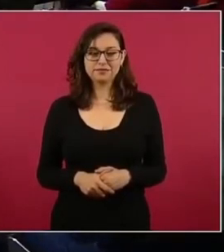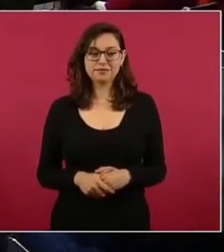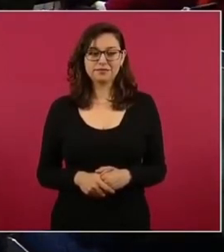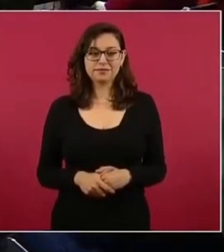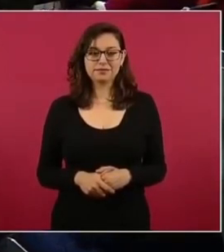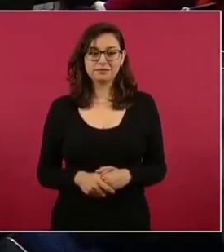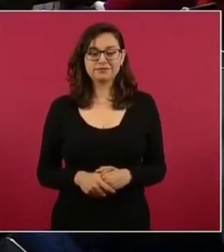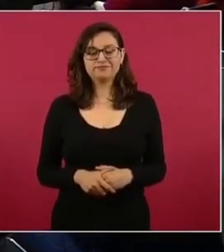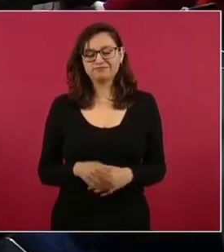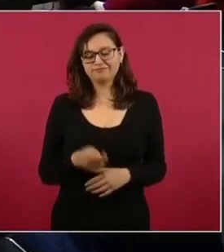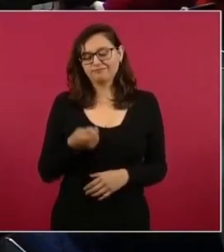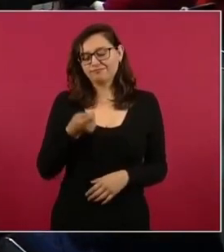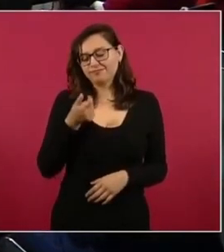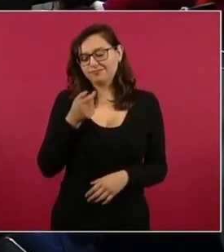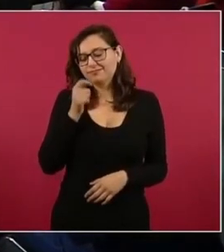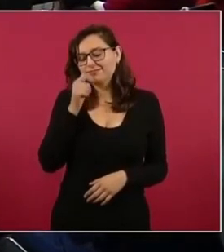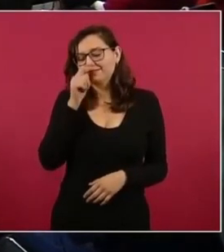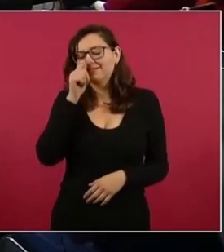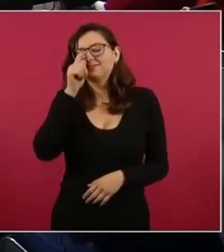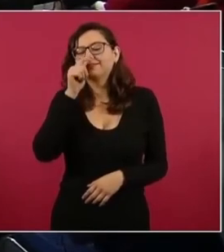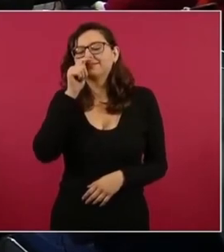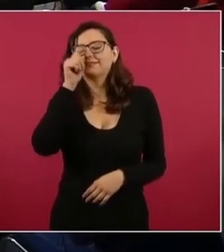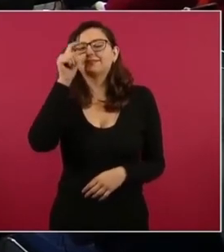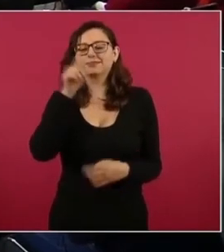presumir un poquito